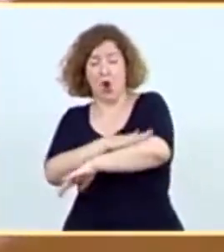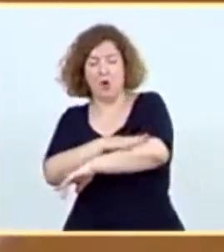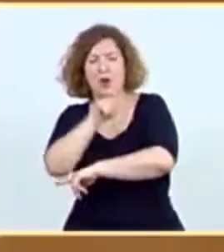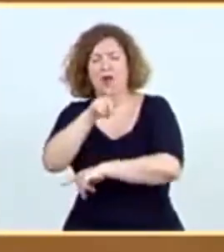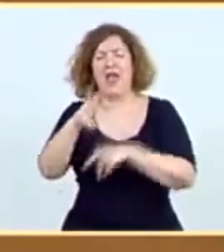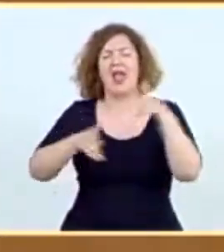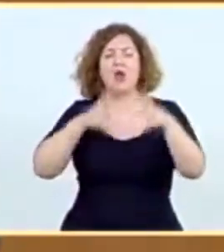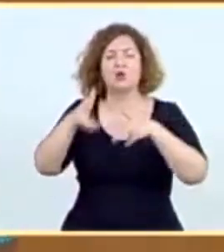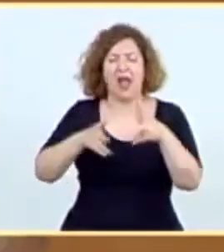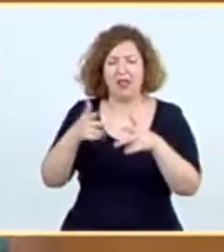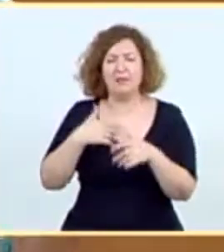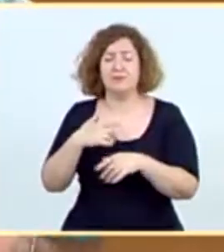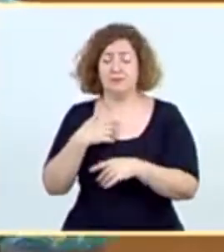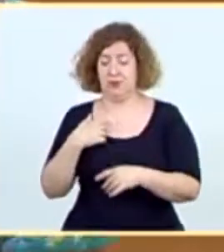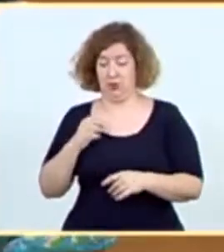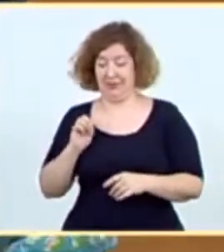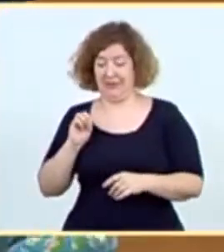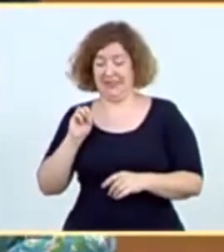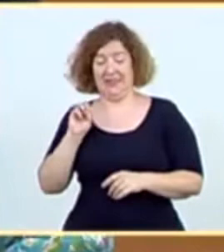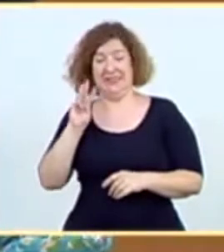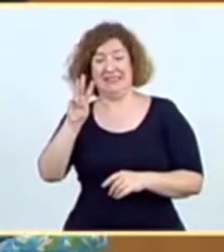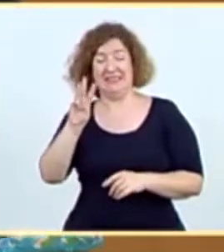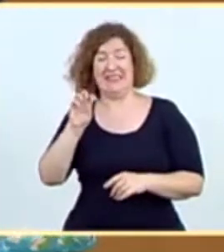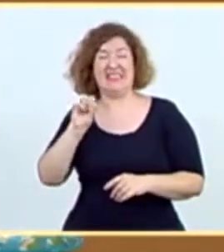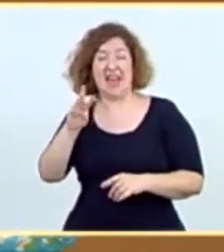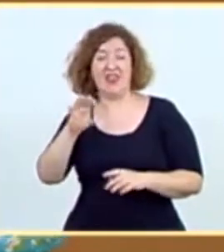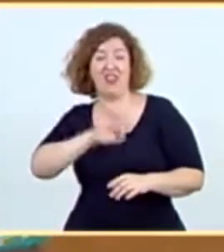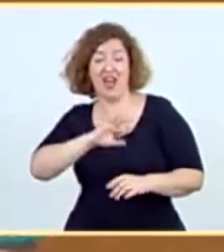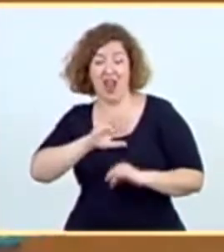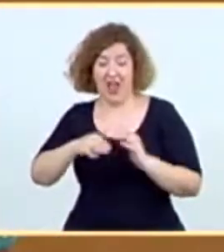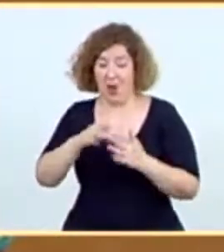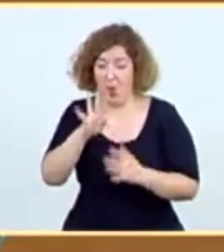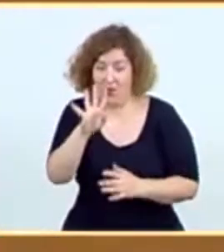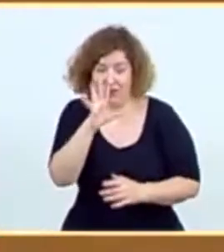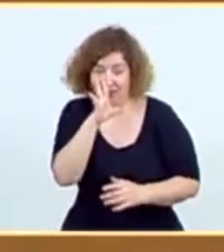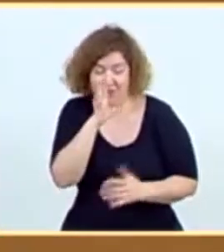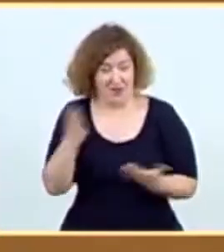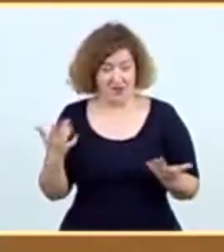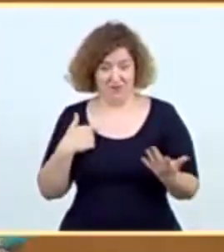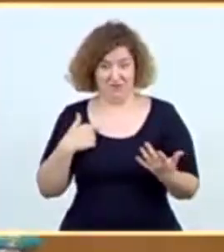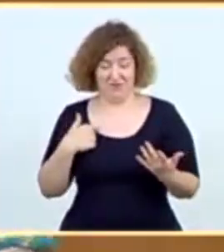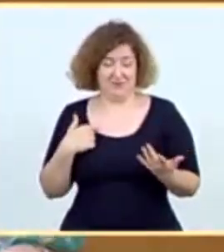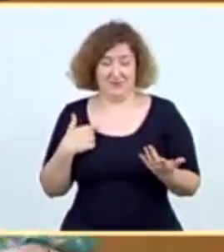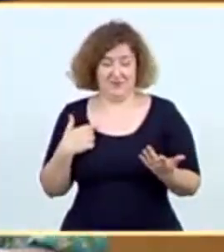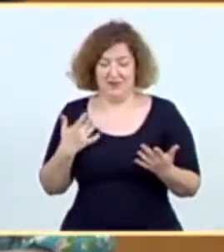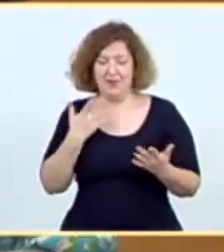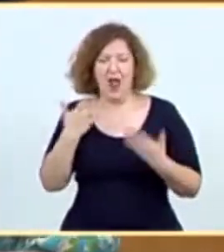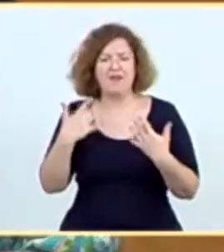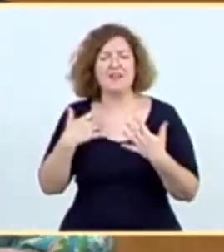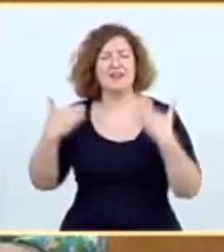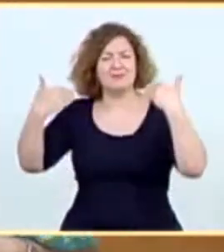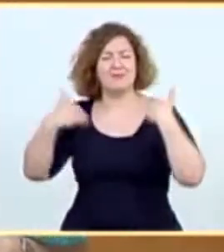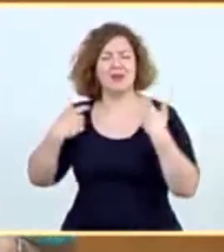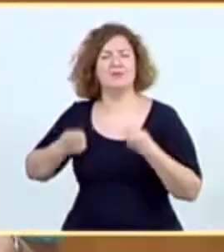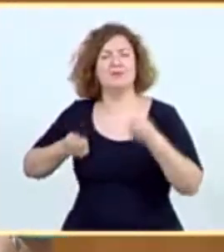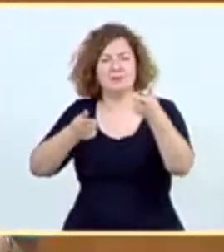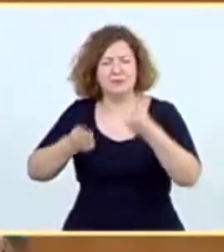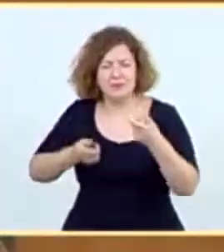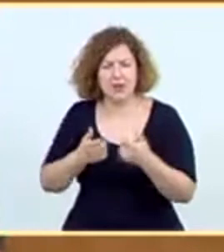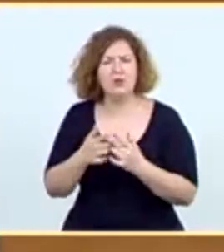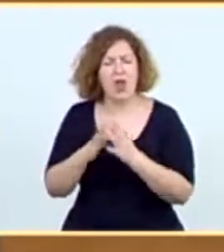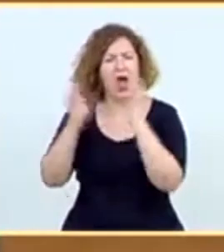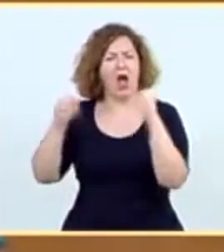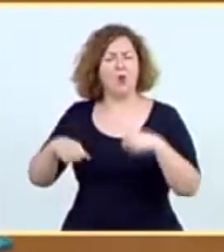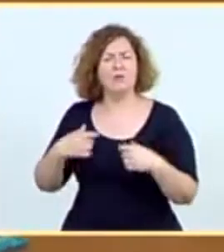el 13 de enero, 4 de febrero, señoría, y lo hicimos para reactivar las transferencias pendientes. En ese acuerdo acordamos